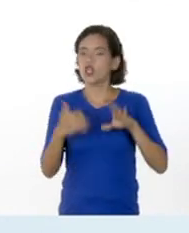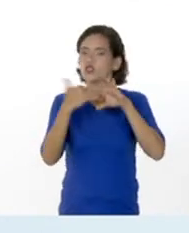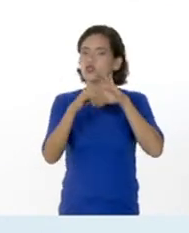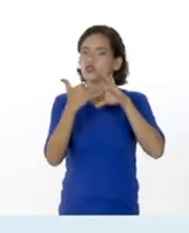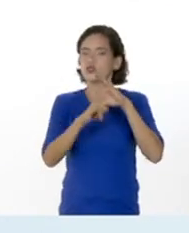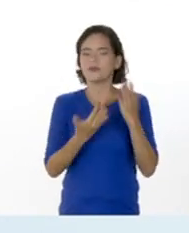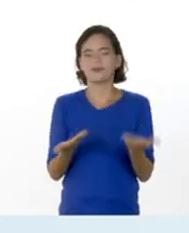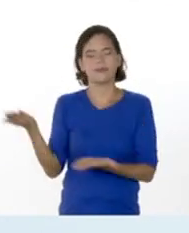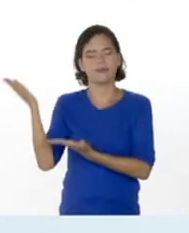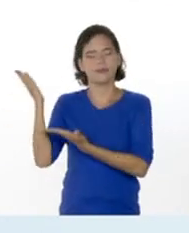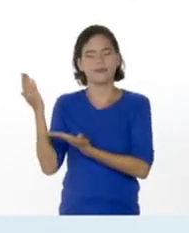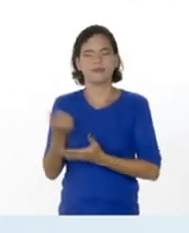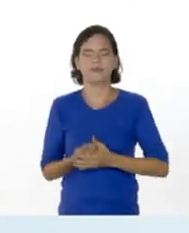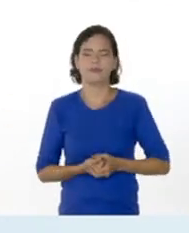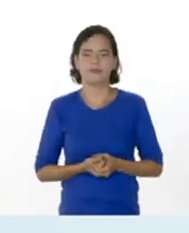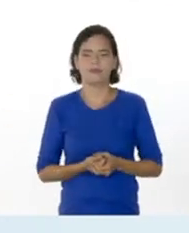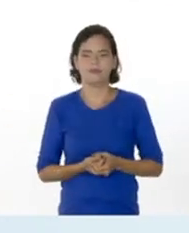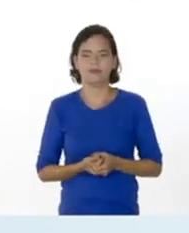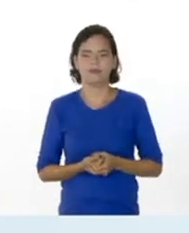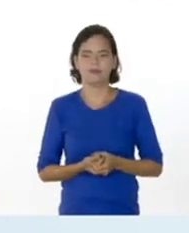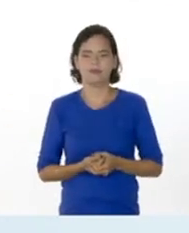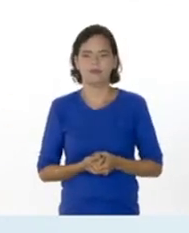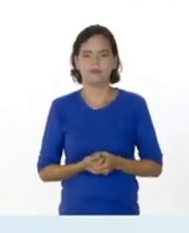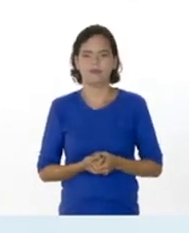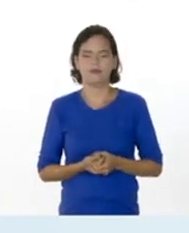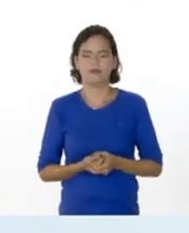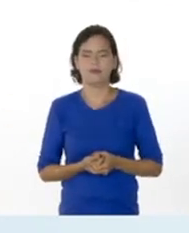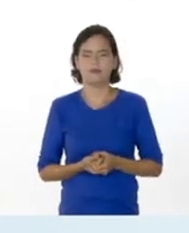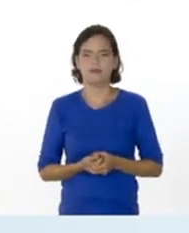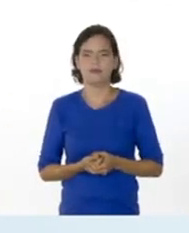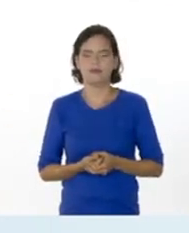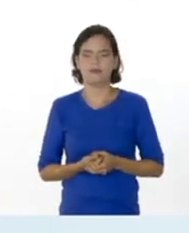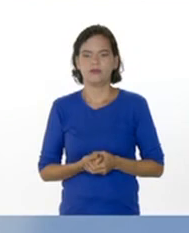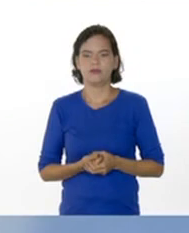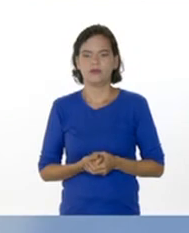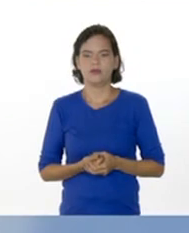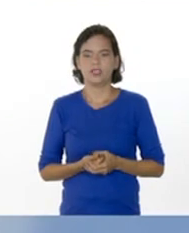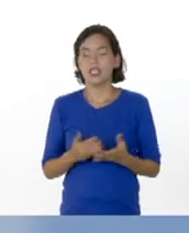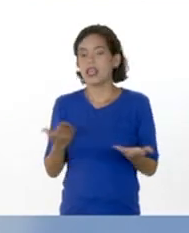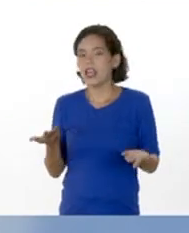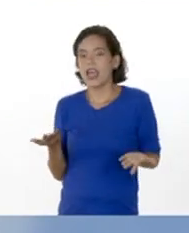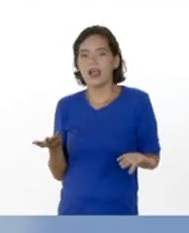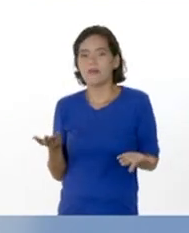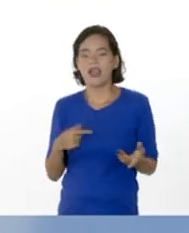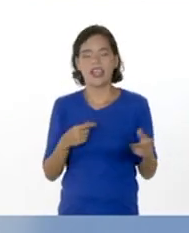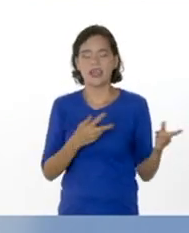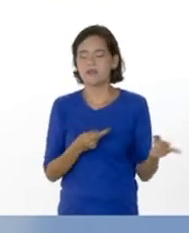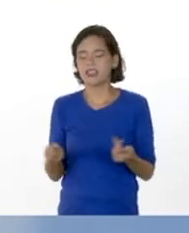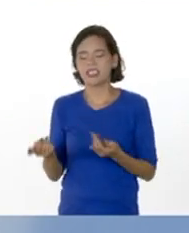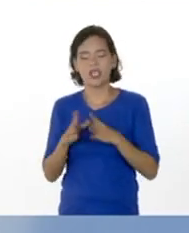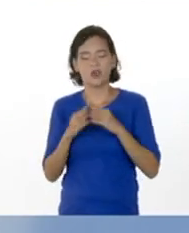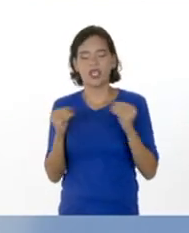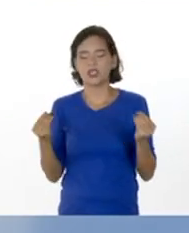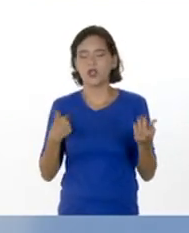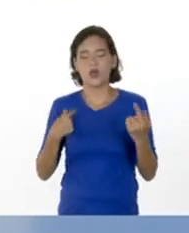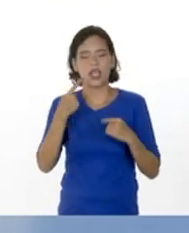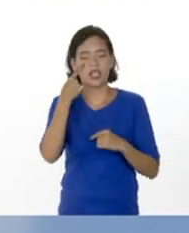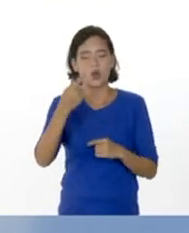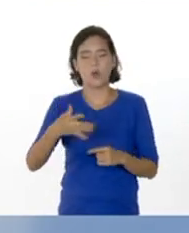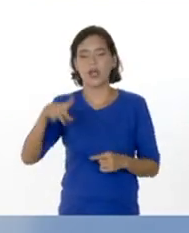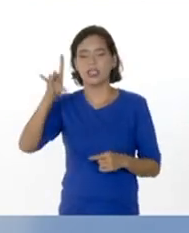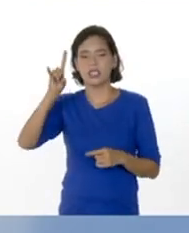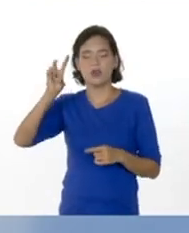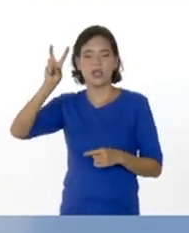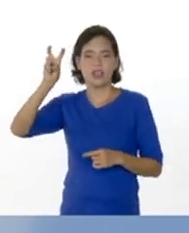canal de YouTube nos consigues como Vive TV Oficial. Pero, ¿qué más nos falta, Minangeli? César, nos falta invitar a todo nuestro público a que nos